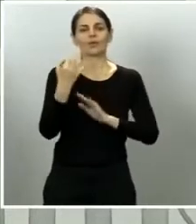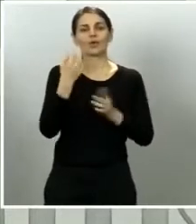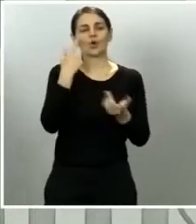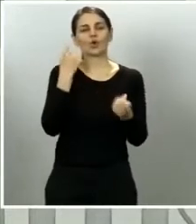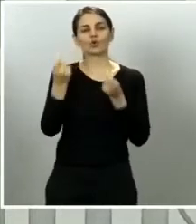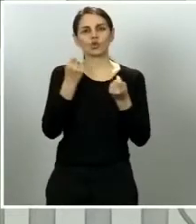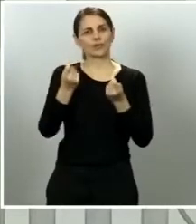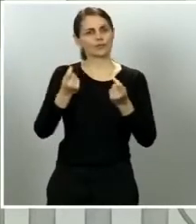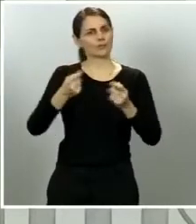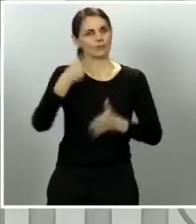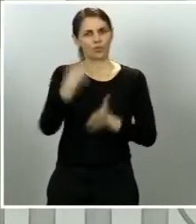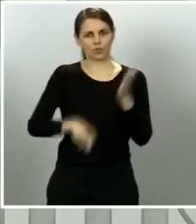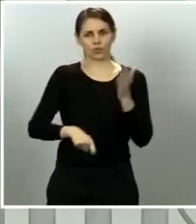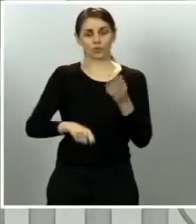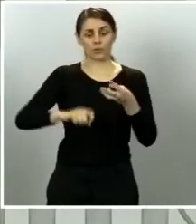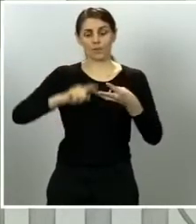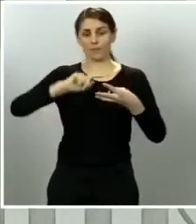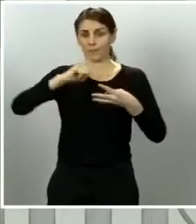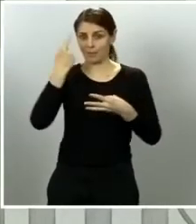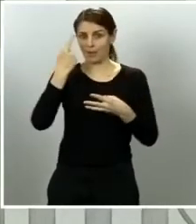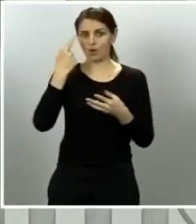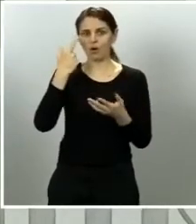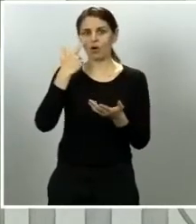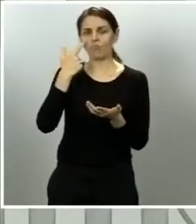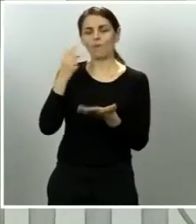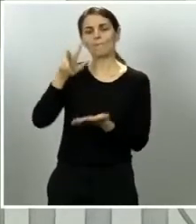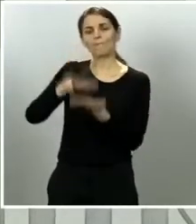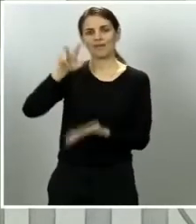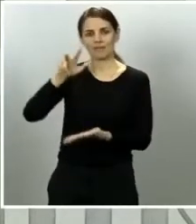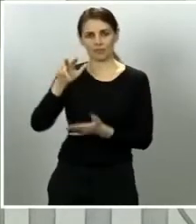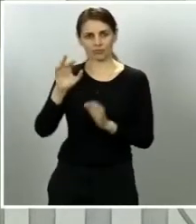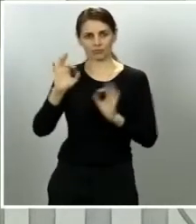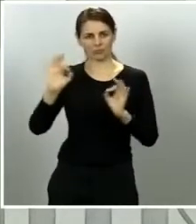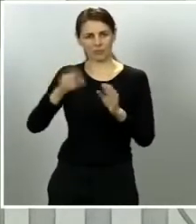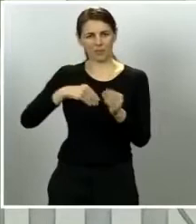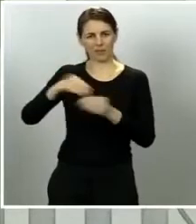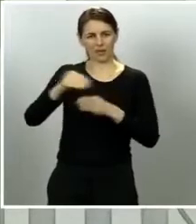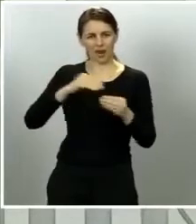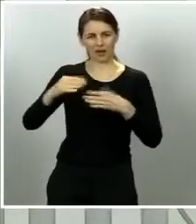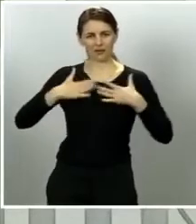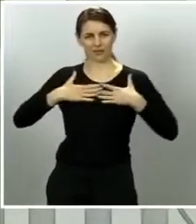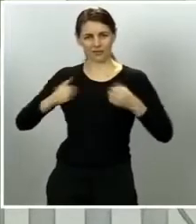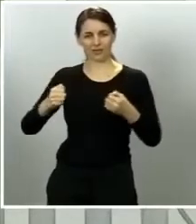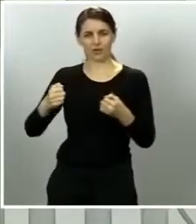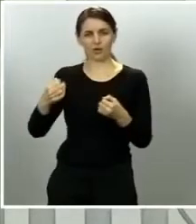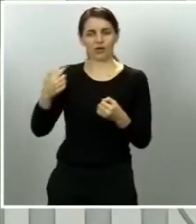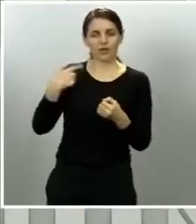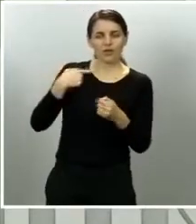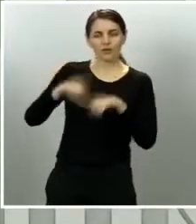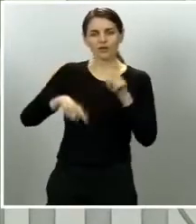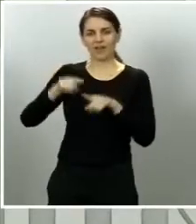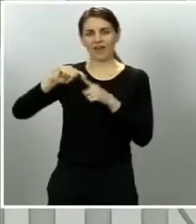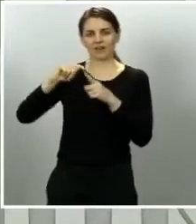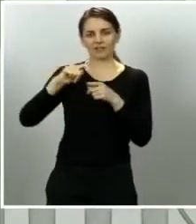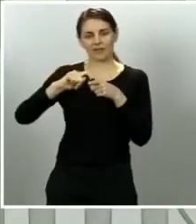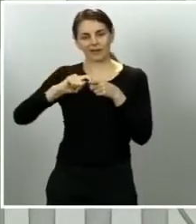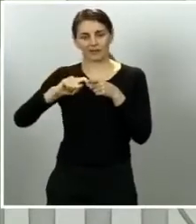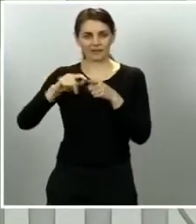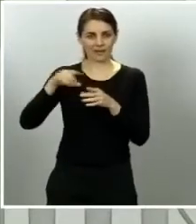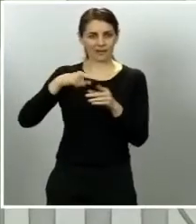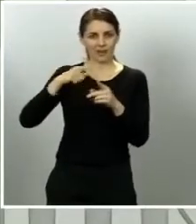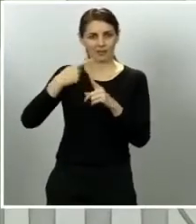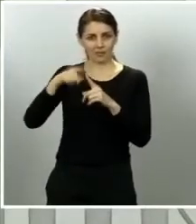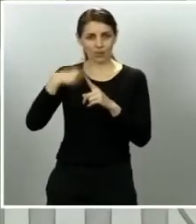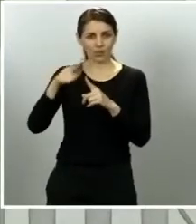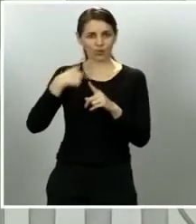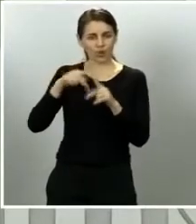material que compramos a nivel de especificaciones técnicas y de características del producto un segundo control en